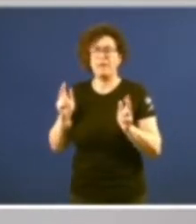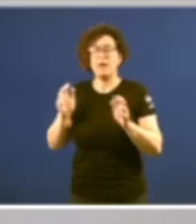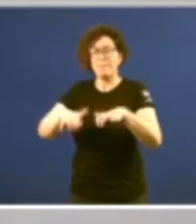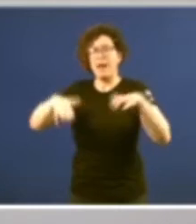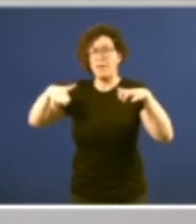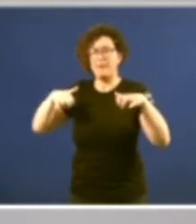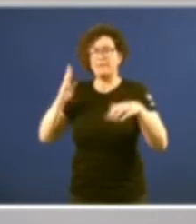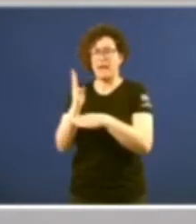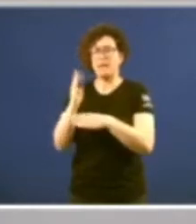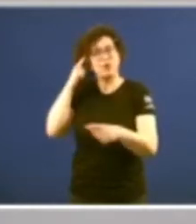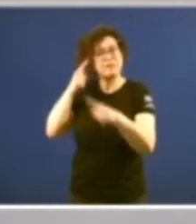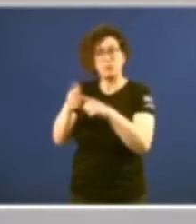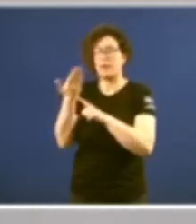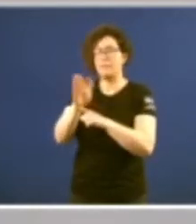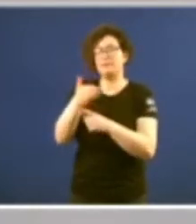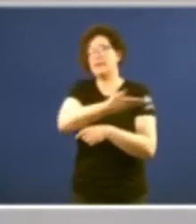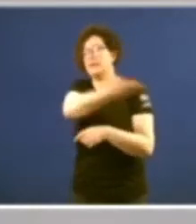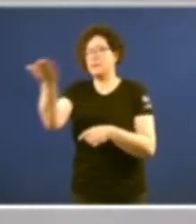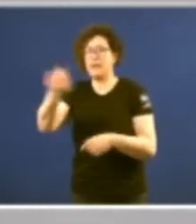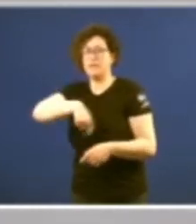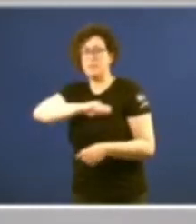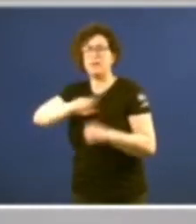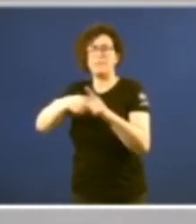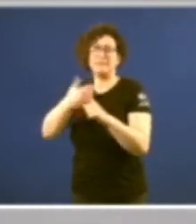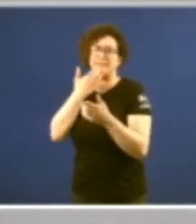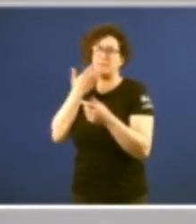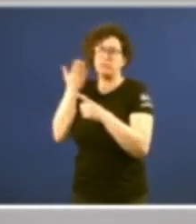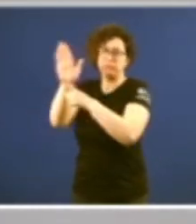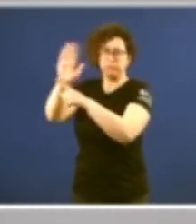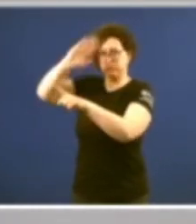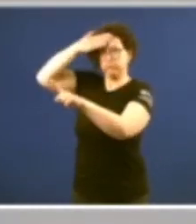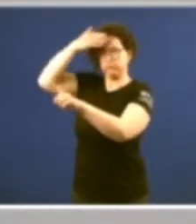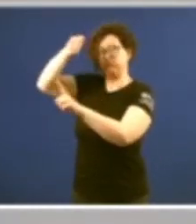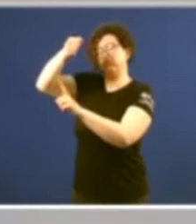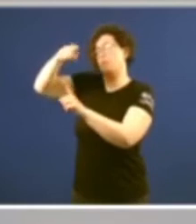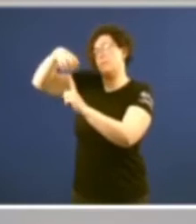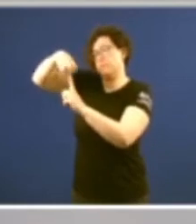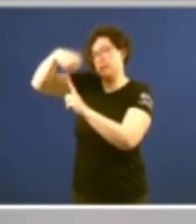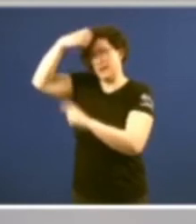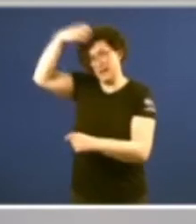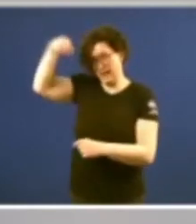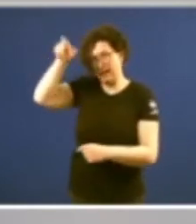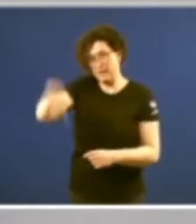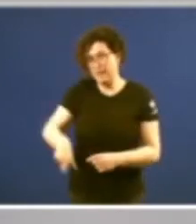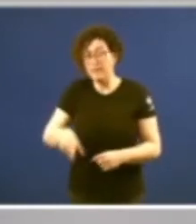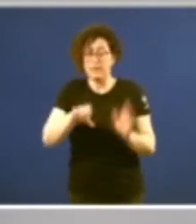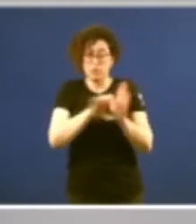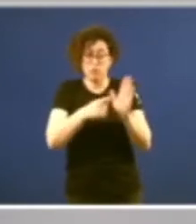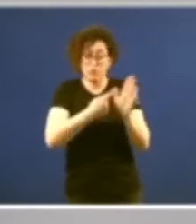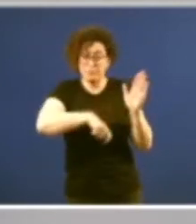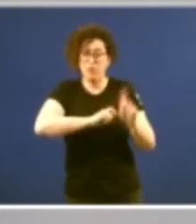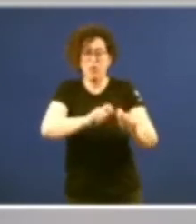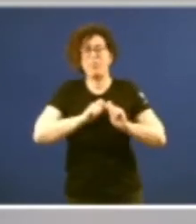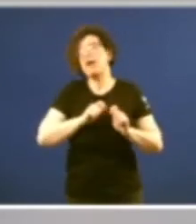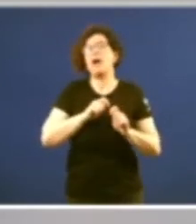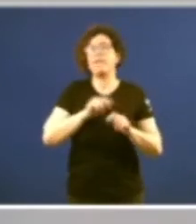representa ao pobo español e personifica a Su Majestad el Rey. A Constitución española posibilitou a fixación de un